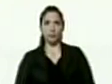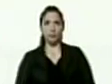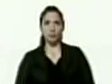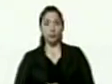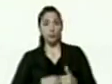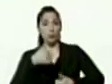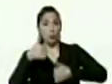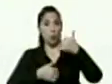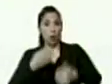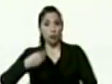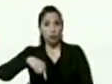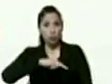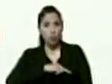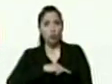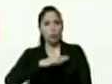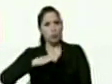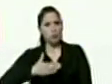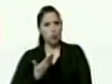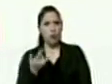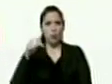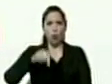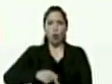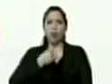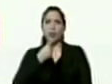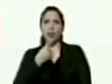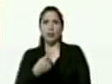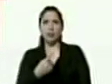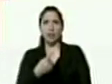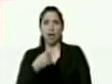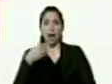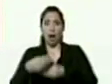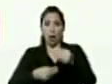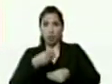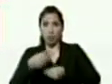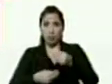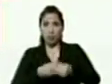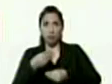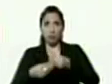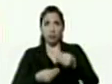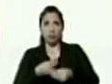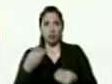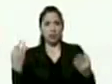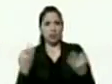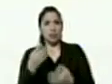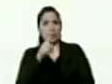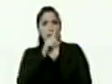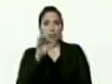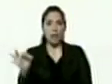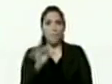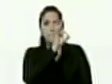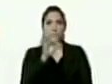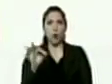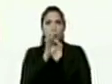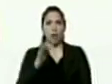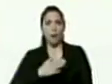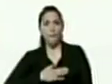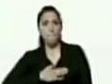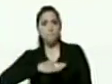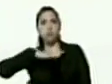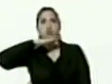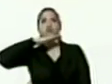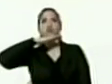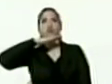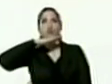nosotros podemos hoy decir y establecer que estamos 100% cubiertos con